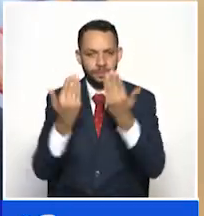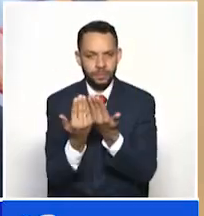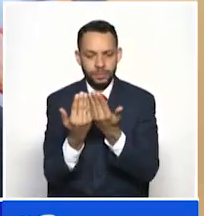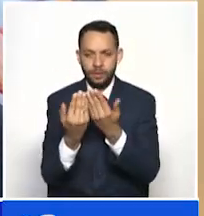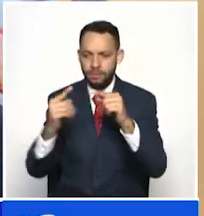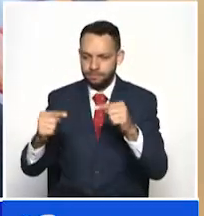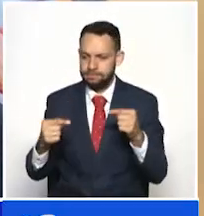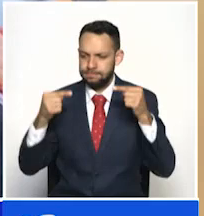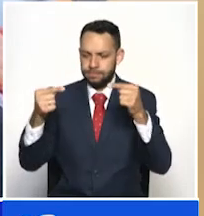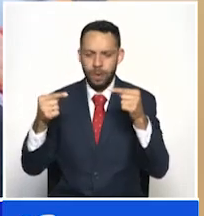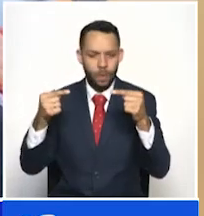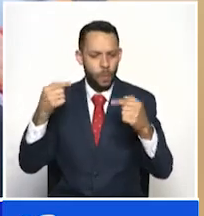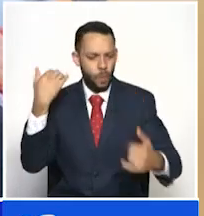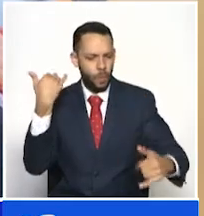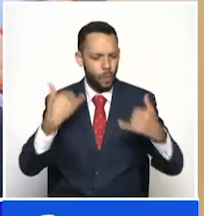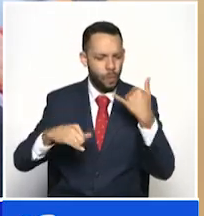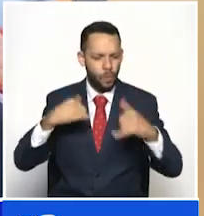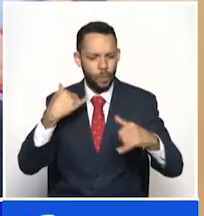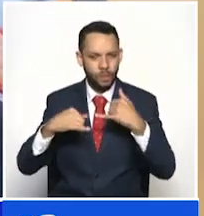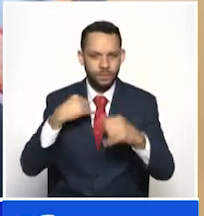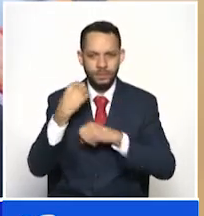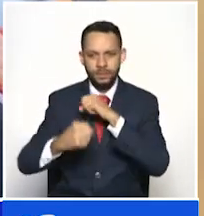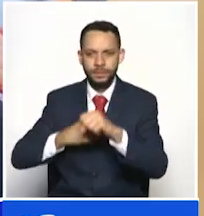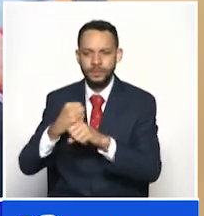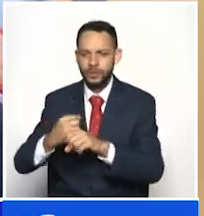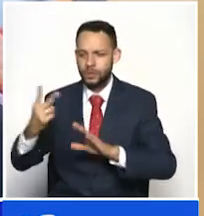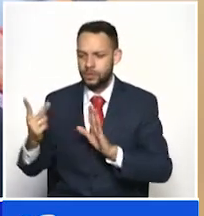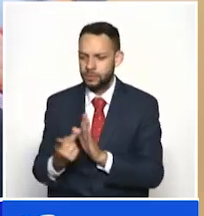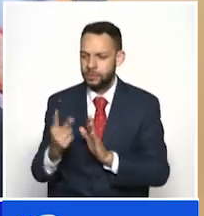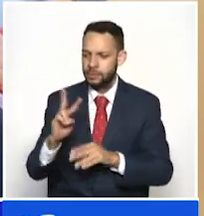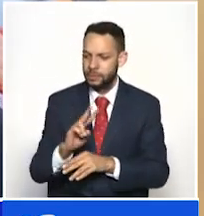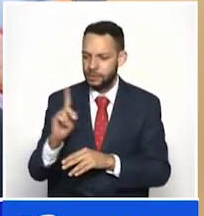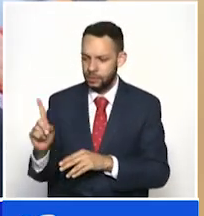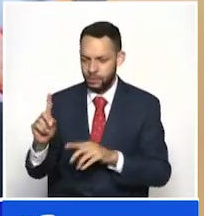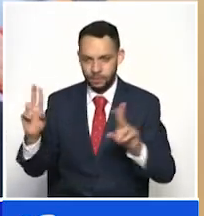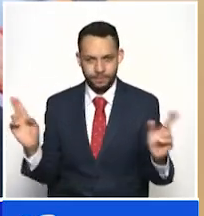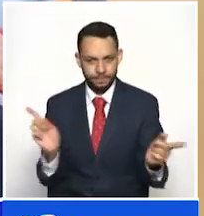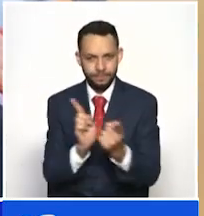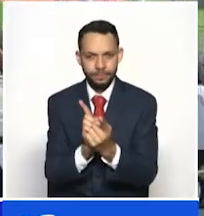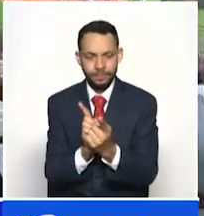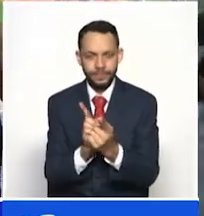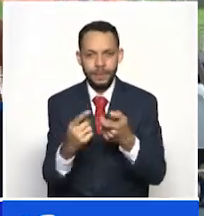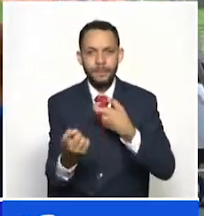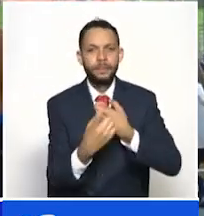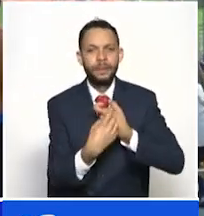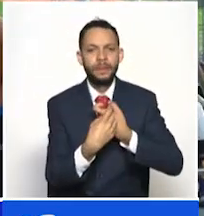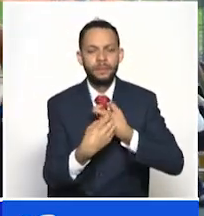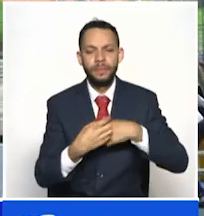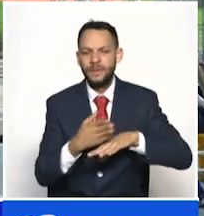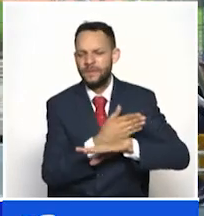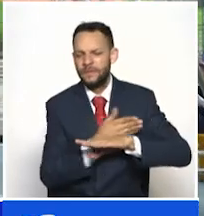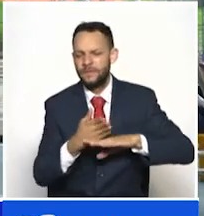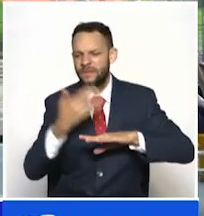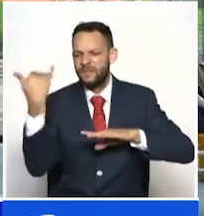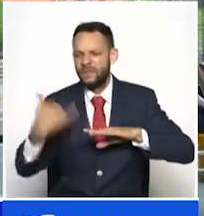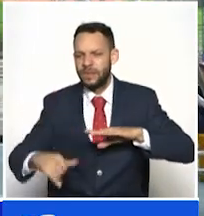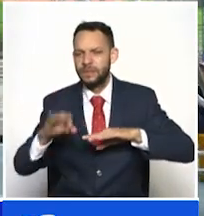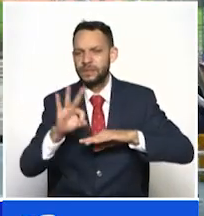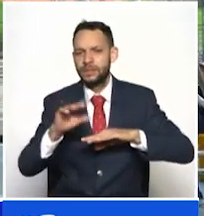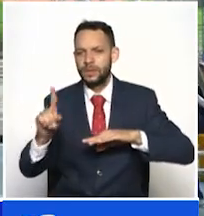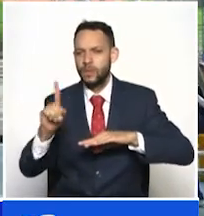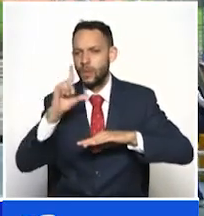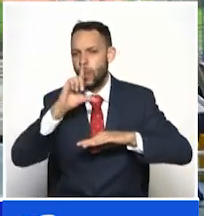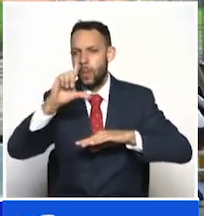Nacionales Reencuentro 2021. Estas inscripciones están habilitadas hasta el 31 de julio. La competencia se